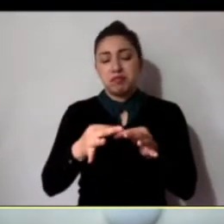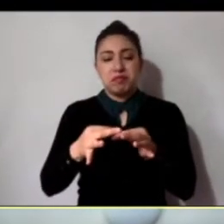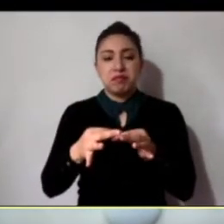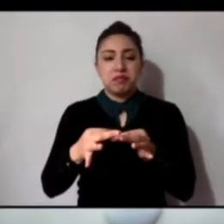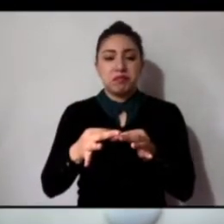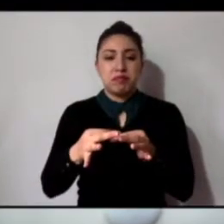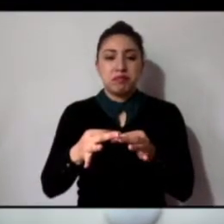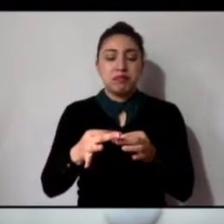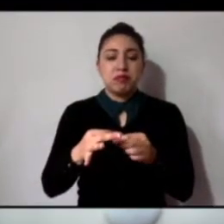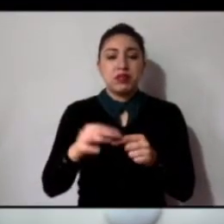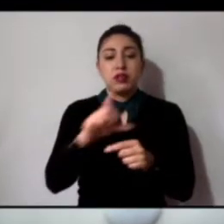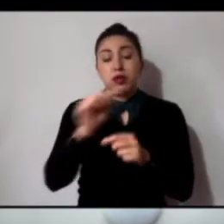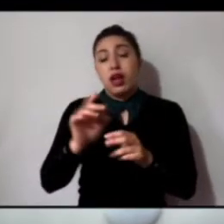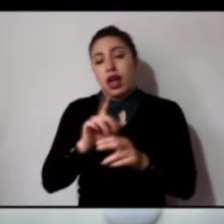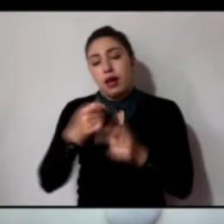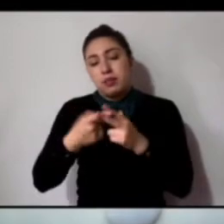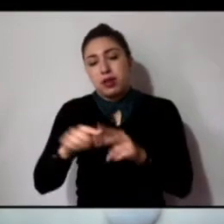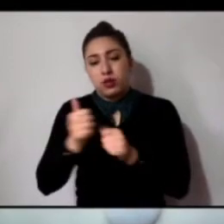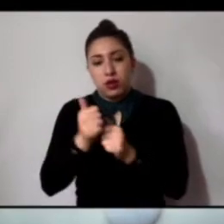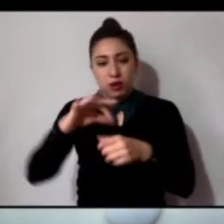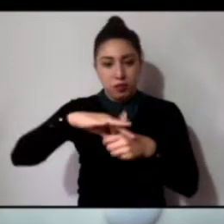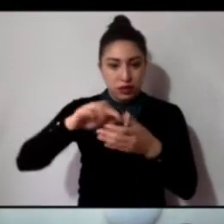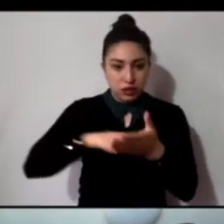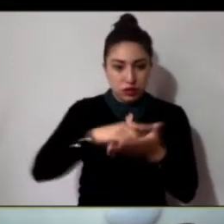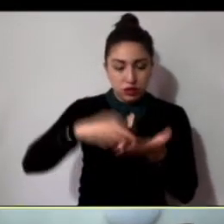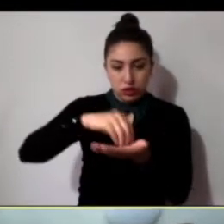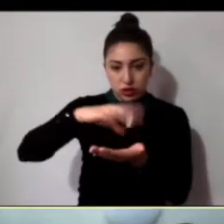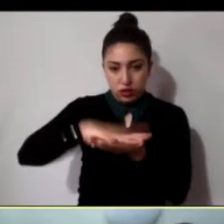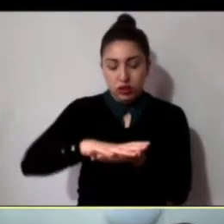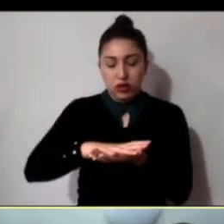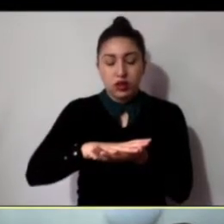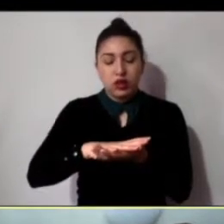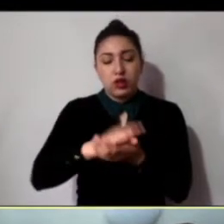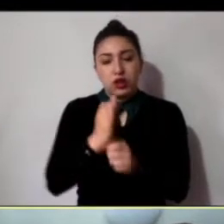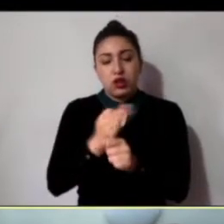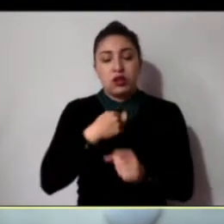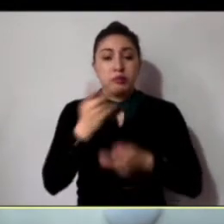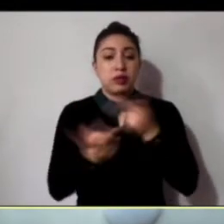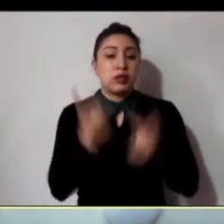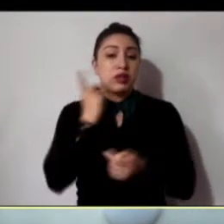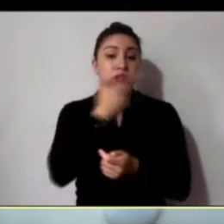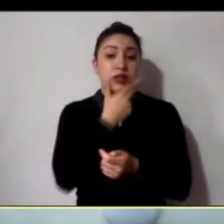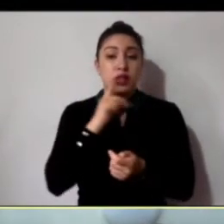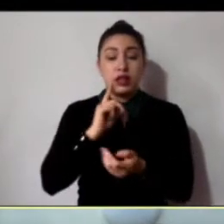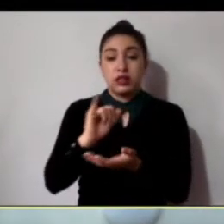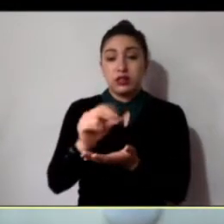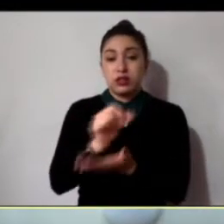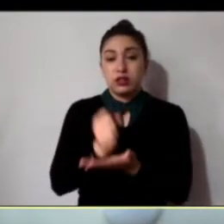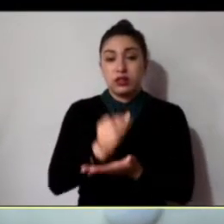respecto de la aprobación del orden del día. Diputada Ana Hernández Trejo.